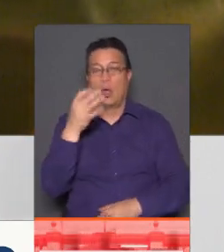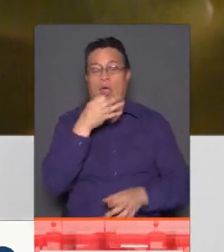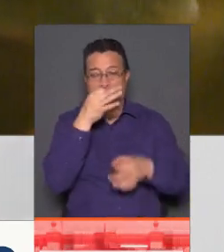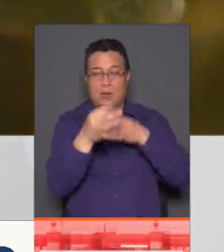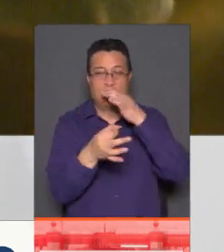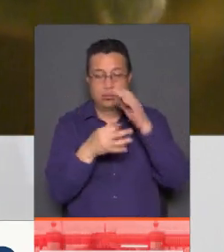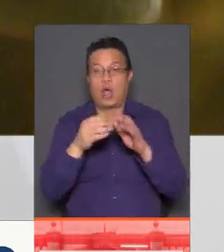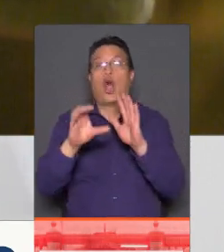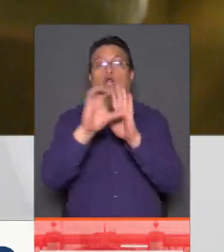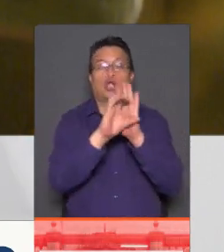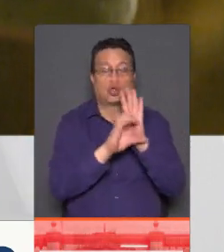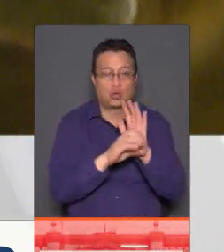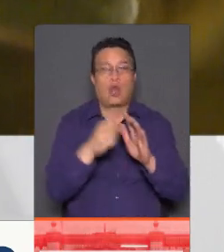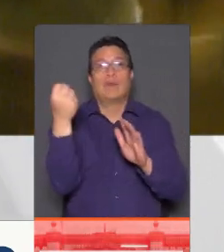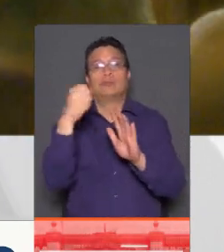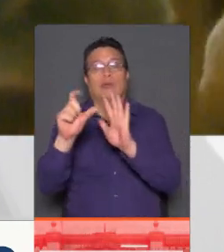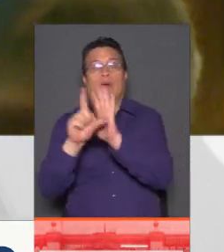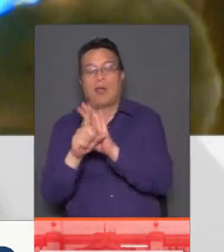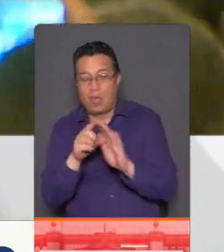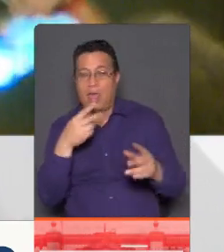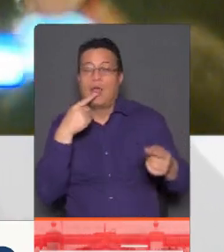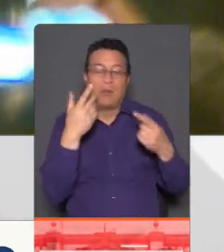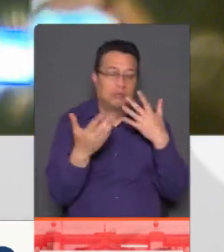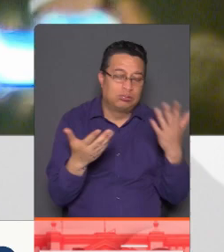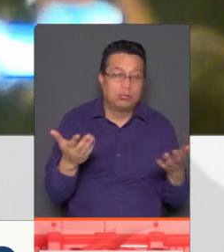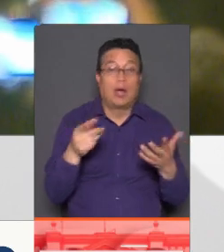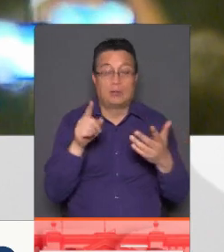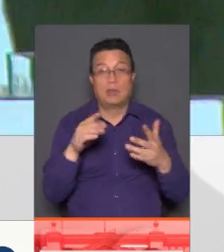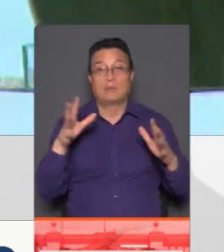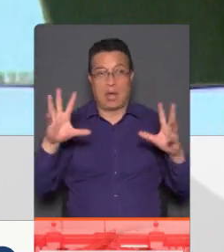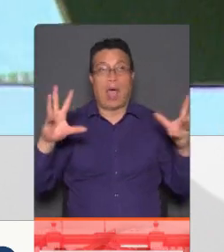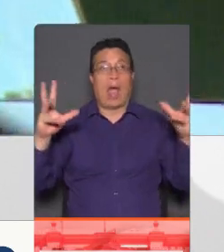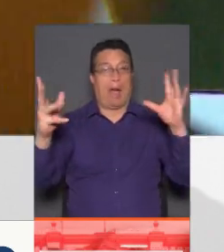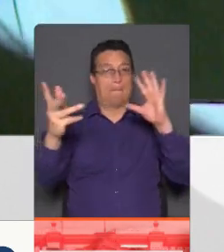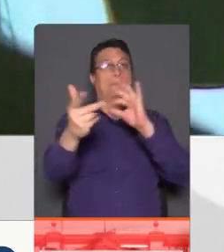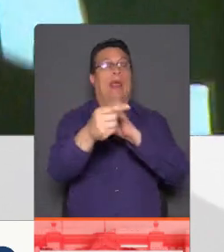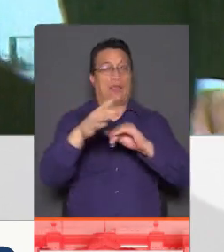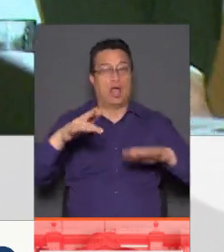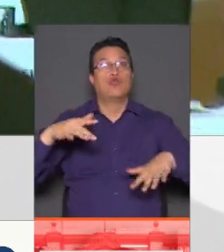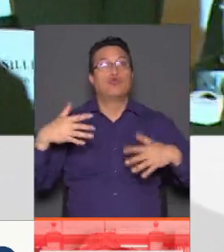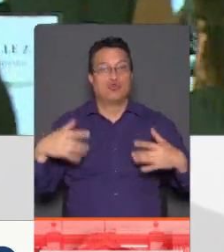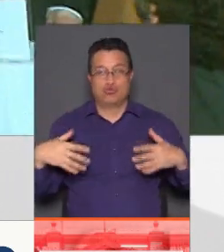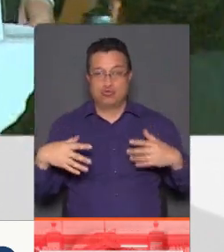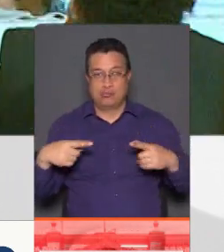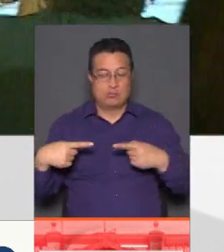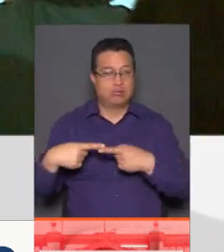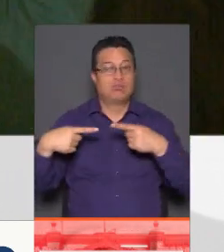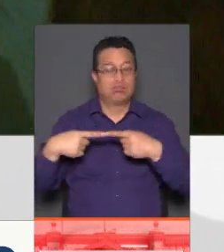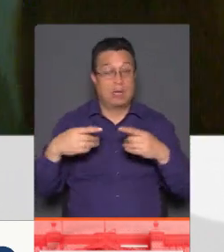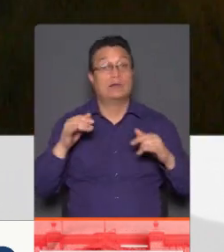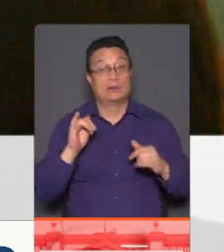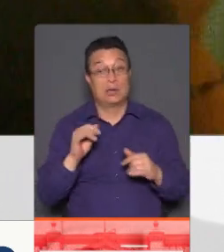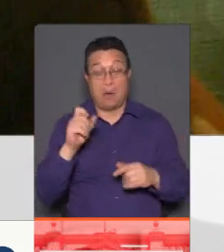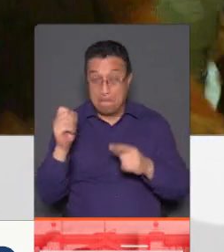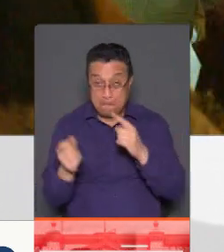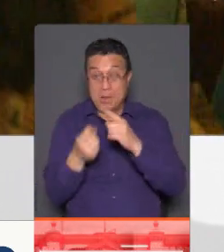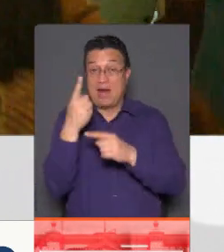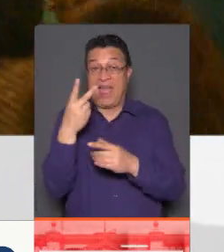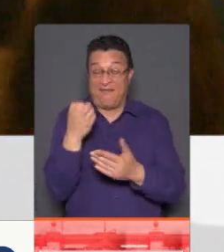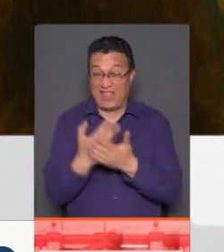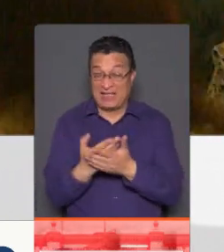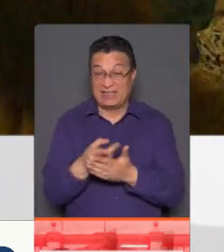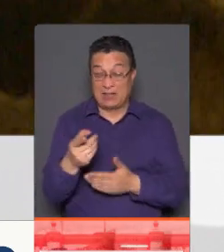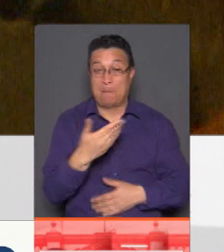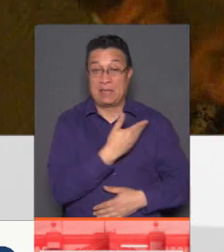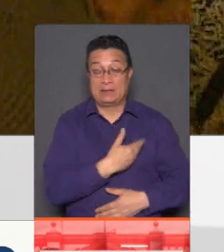Constitución, a la delincuencia, en fin. Y también un ambiente, un ambiente bastante tenso. Lo cierto es que no es primera vez que el Presidente